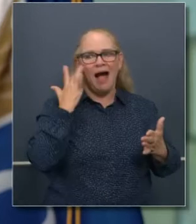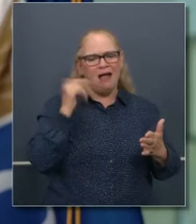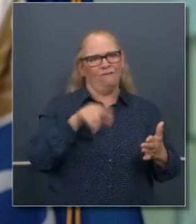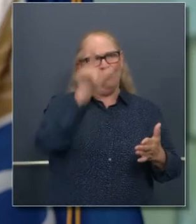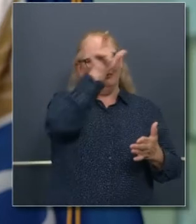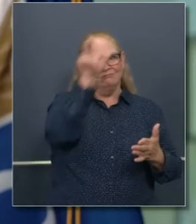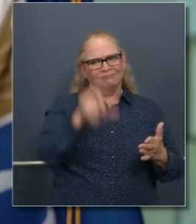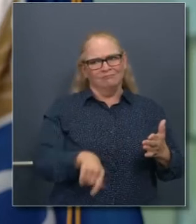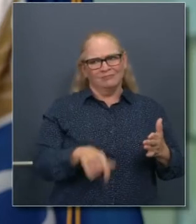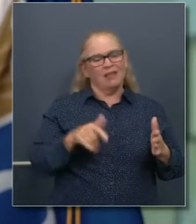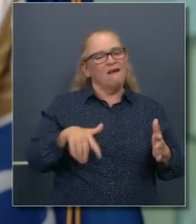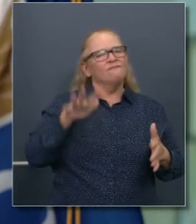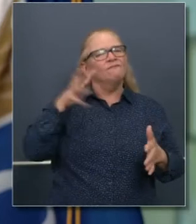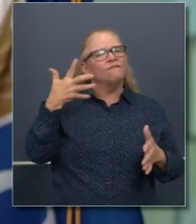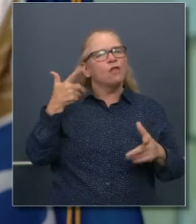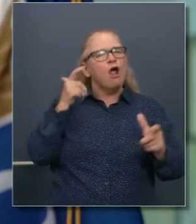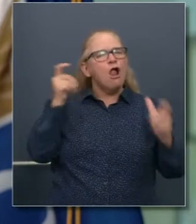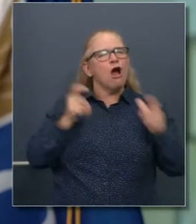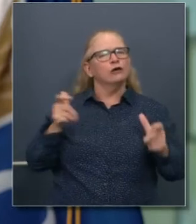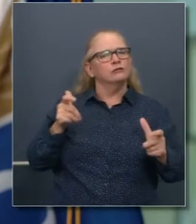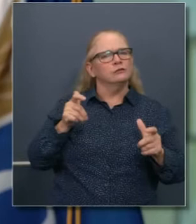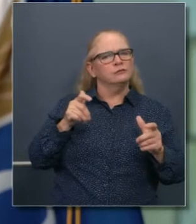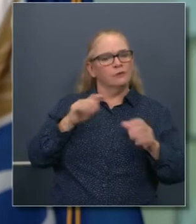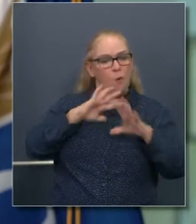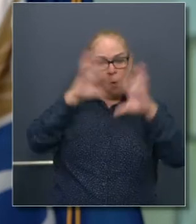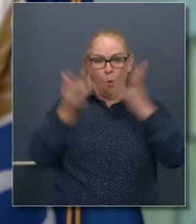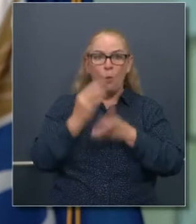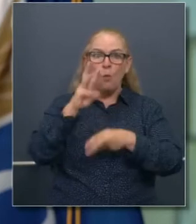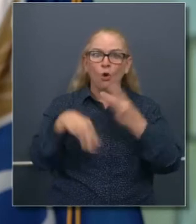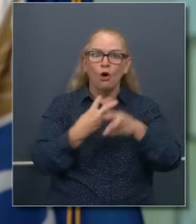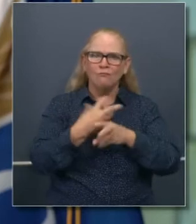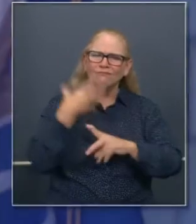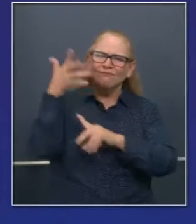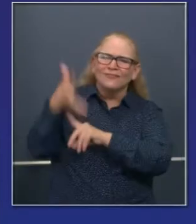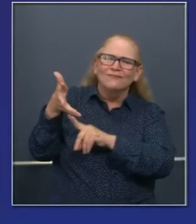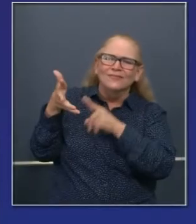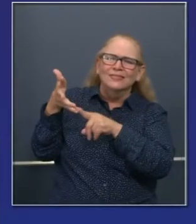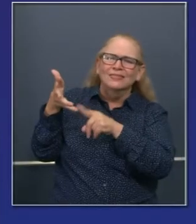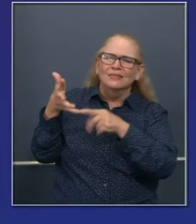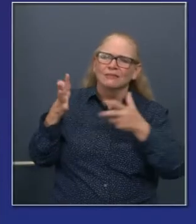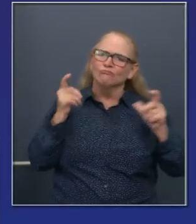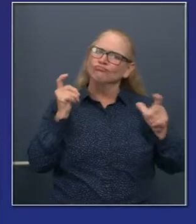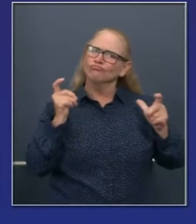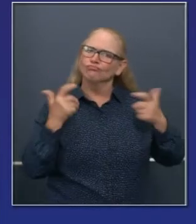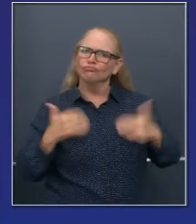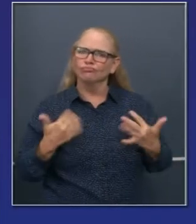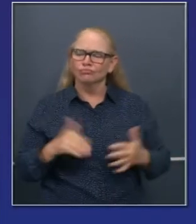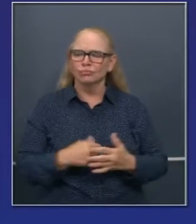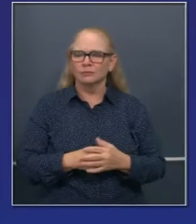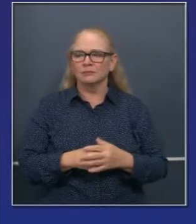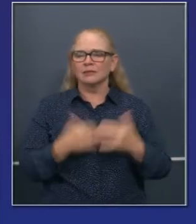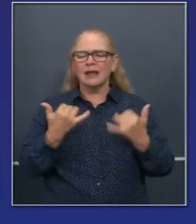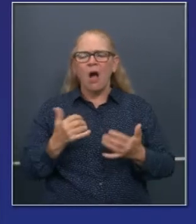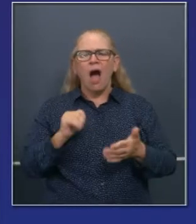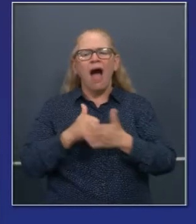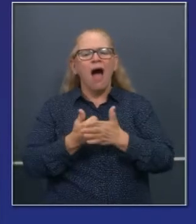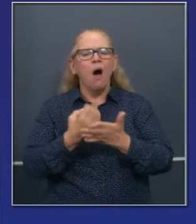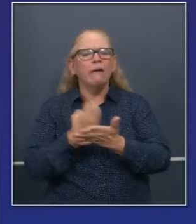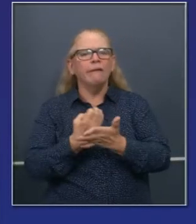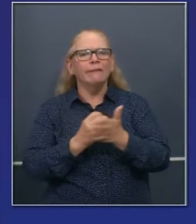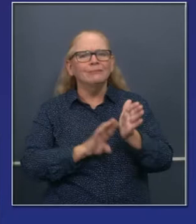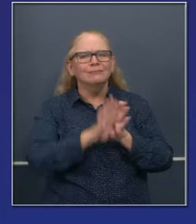maravilloso estado de California. No pueden empezar una conversación acerca de desarrollo económico y de recuperación económica sin